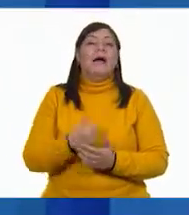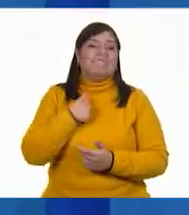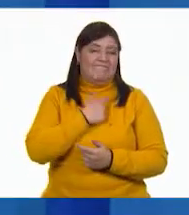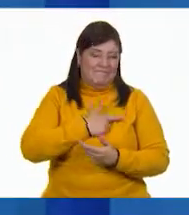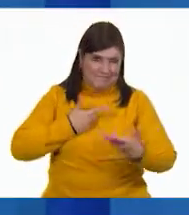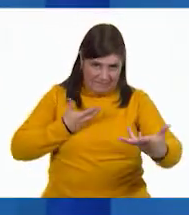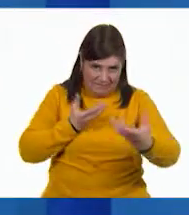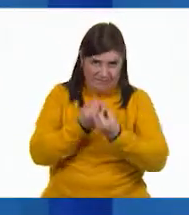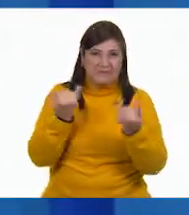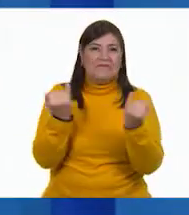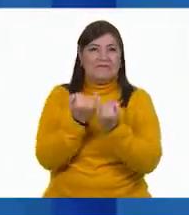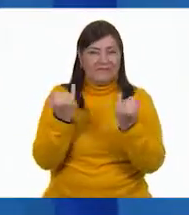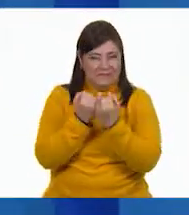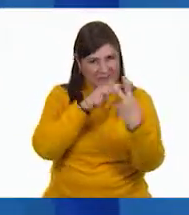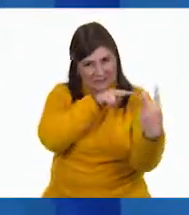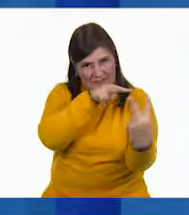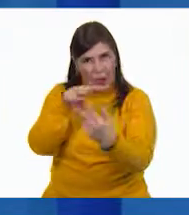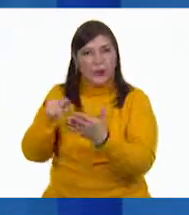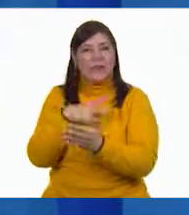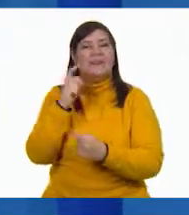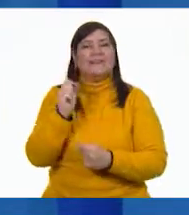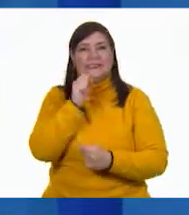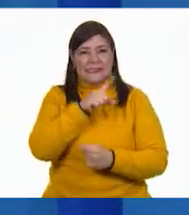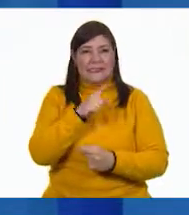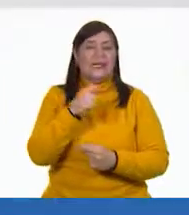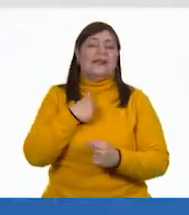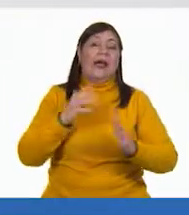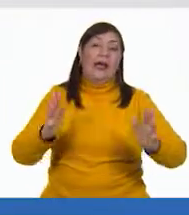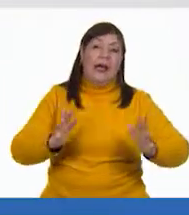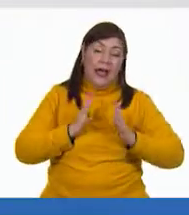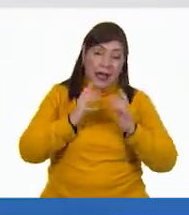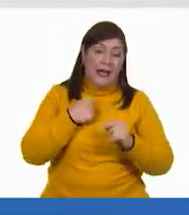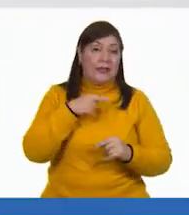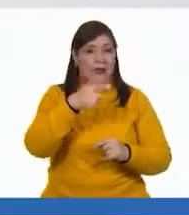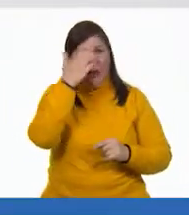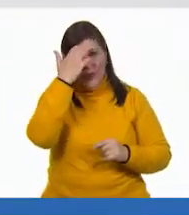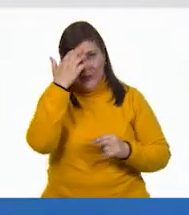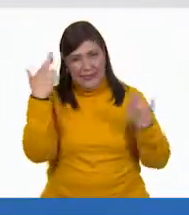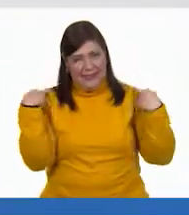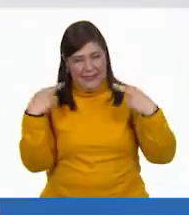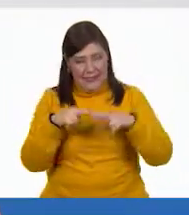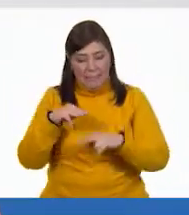me da mucho gusto que nos volvamos a encontrar y qué sorpresa conocer a la maestra Malu.